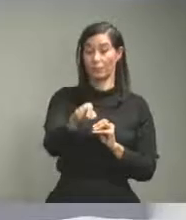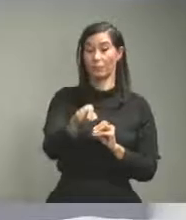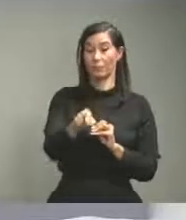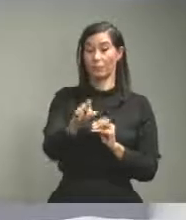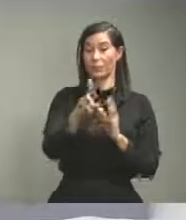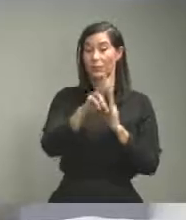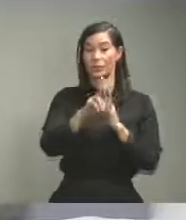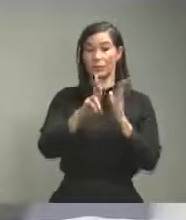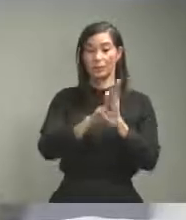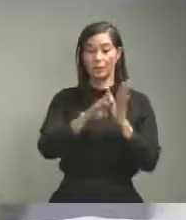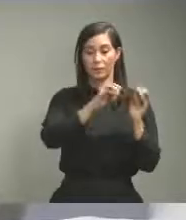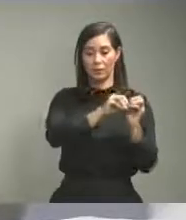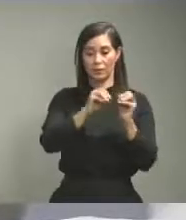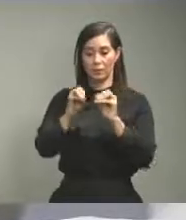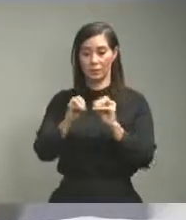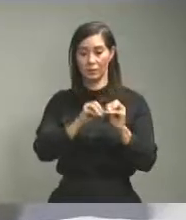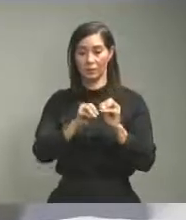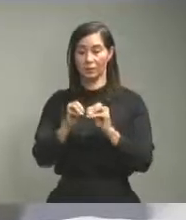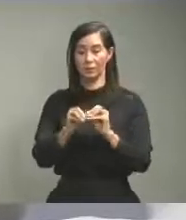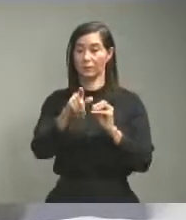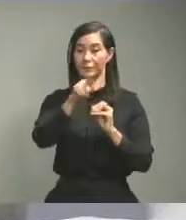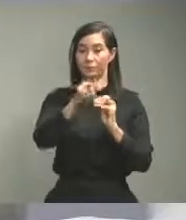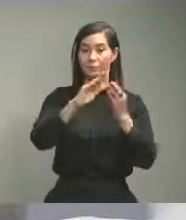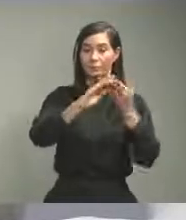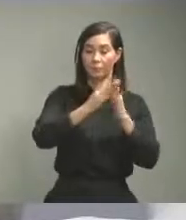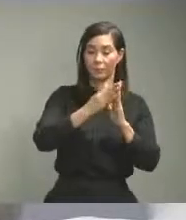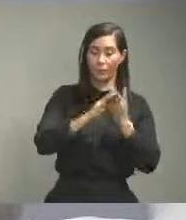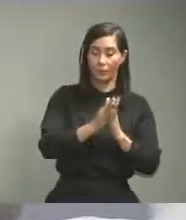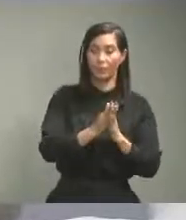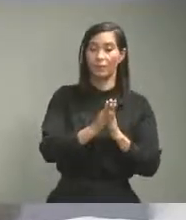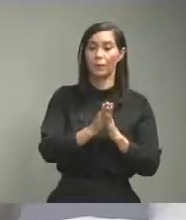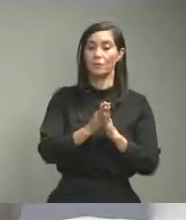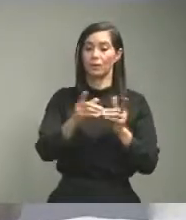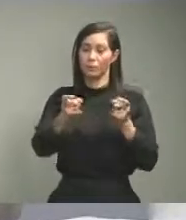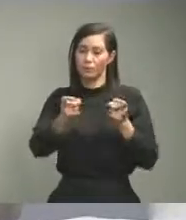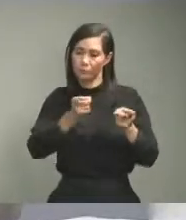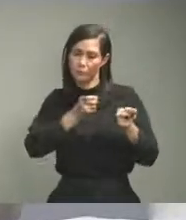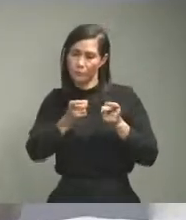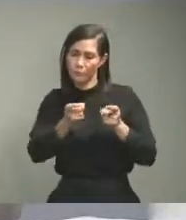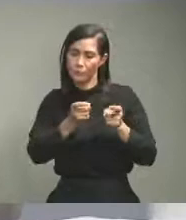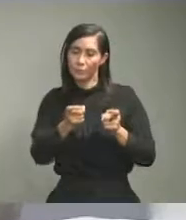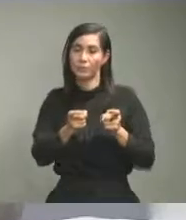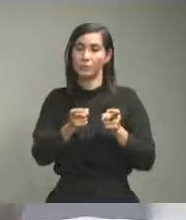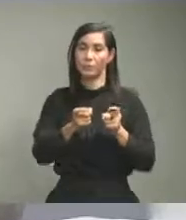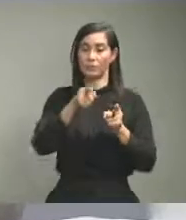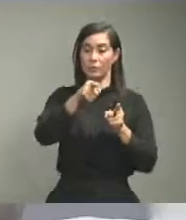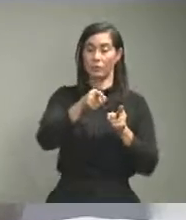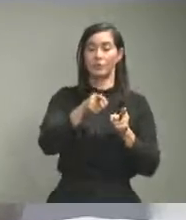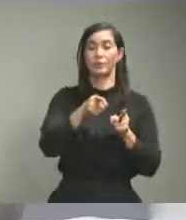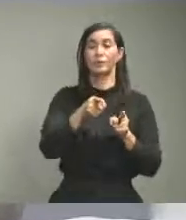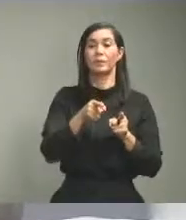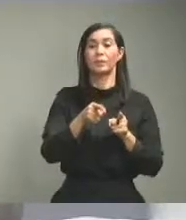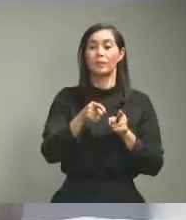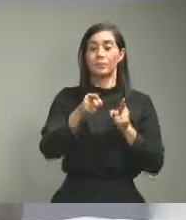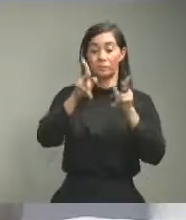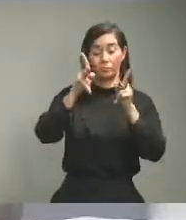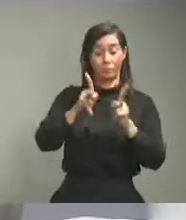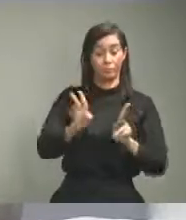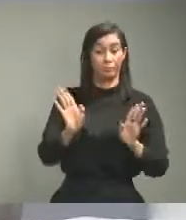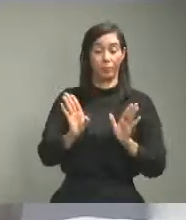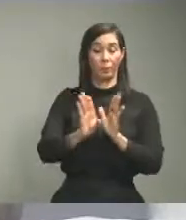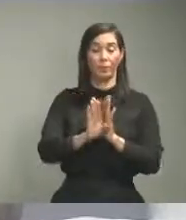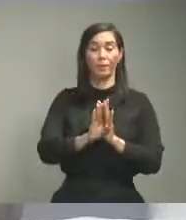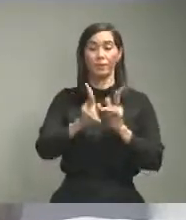aislamiento vamos a producir una seguridad para Boechío que las personas